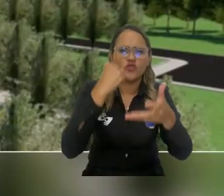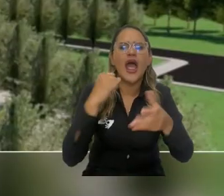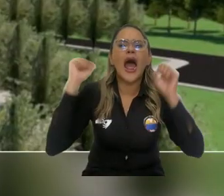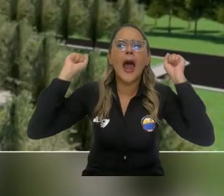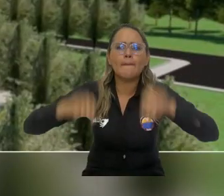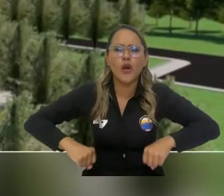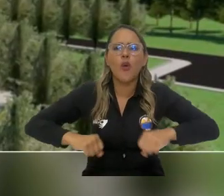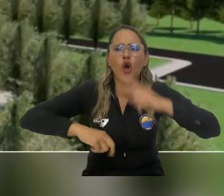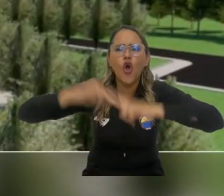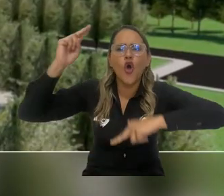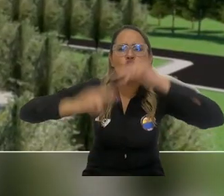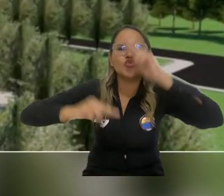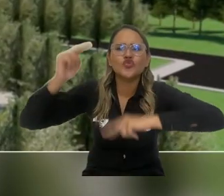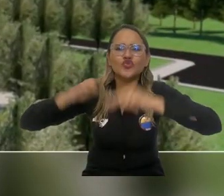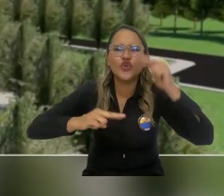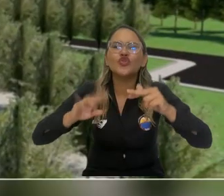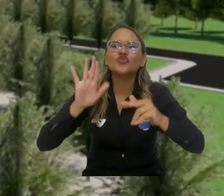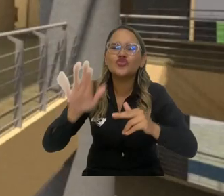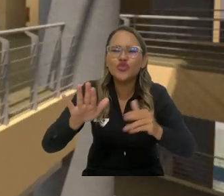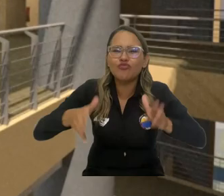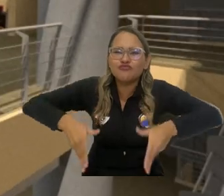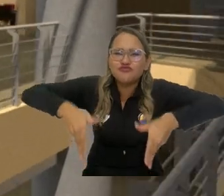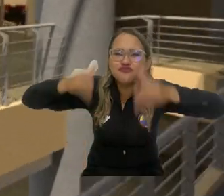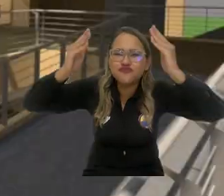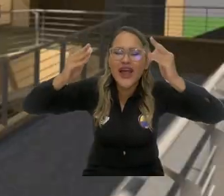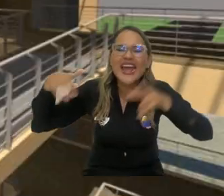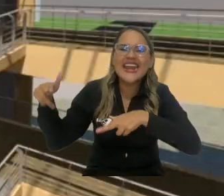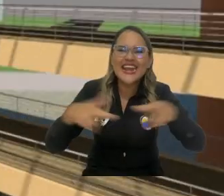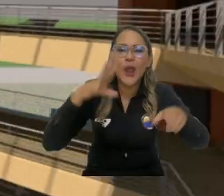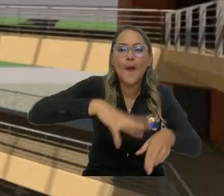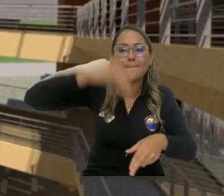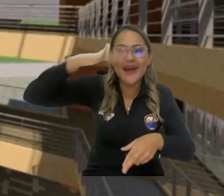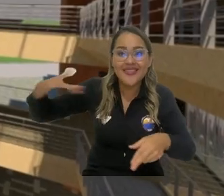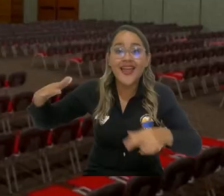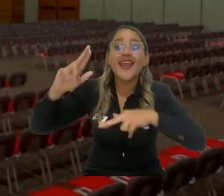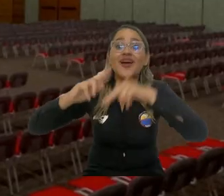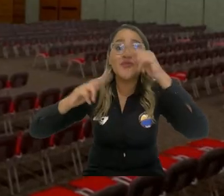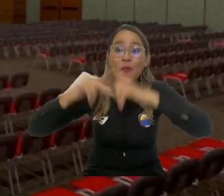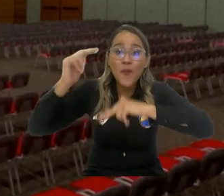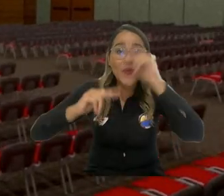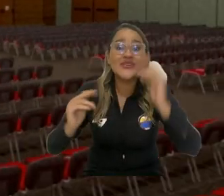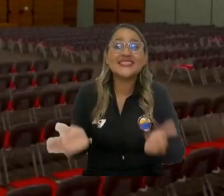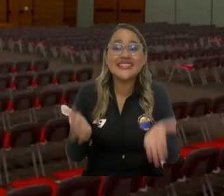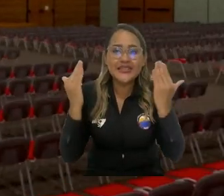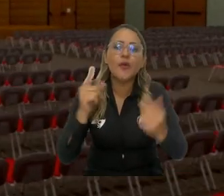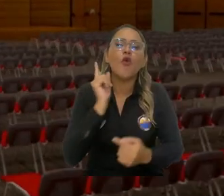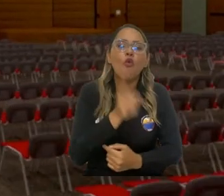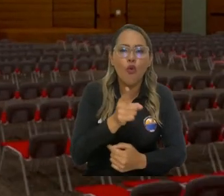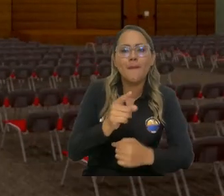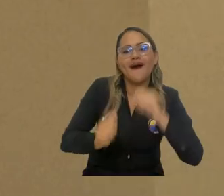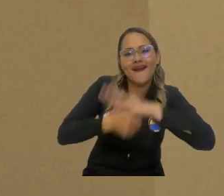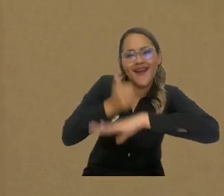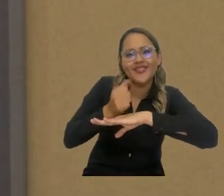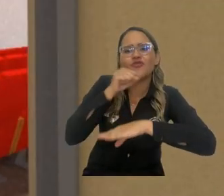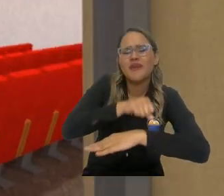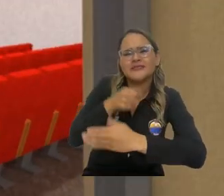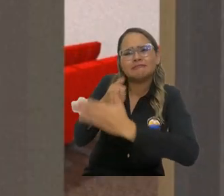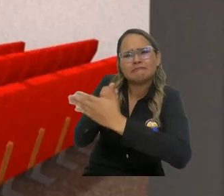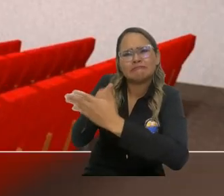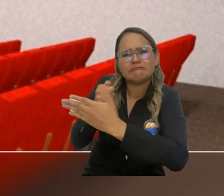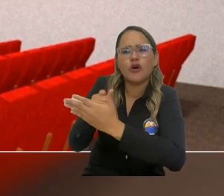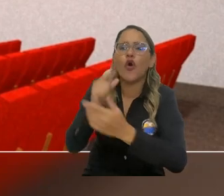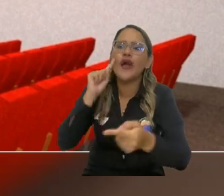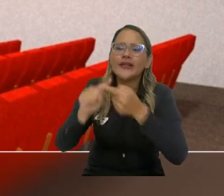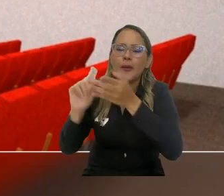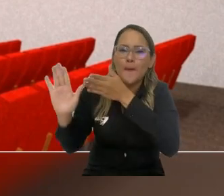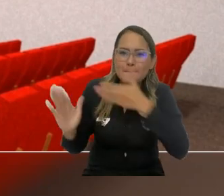edificio de aulas Río Magdalena. Esta es la respuesta al llamado hecho por el rector Pablo Vera de incluir y priorizar